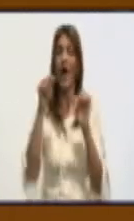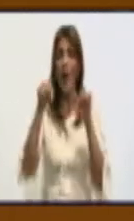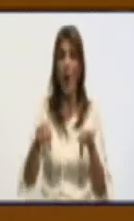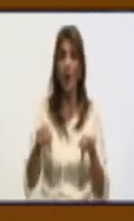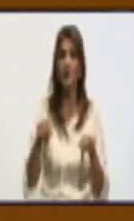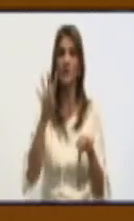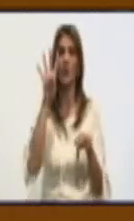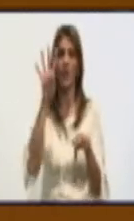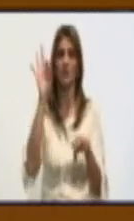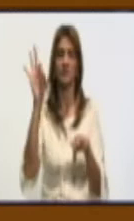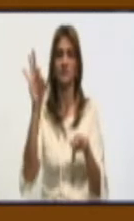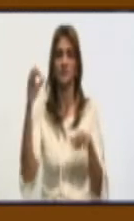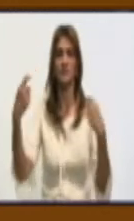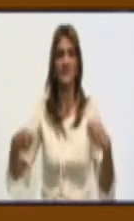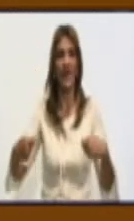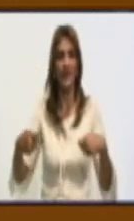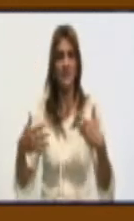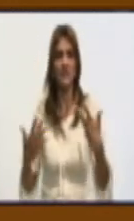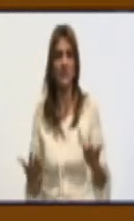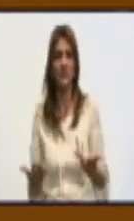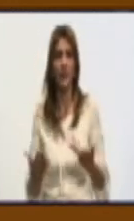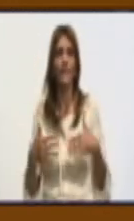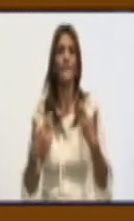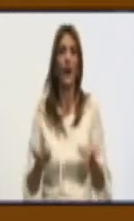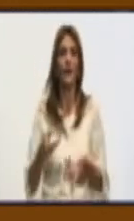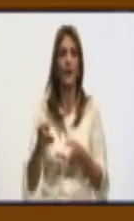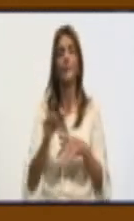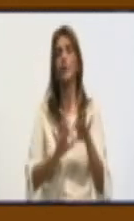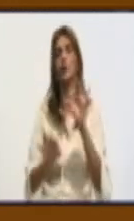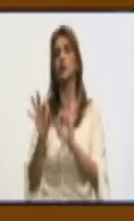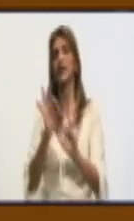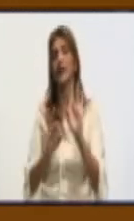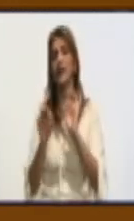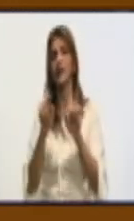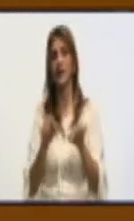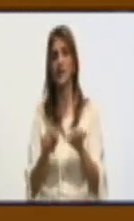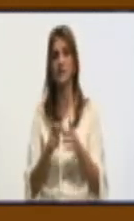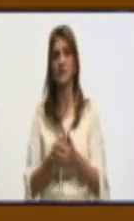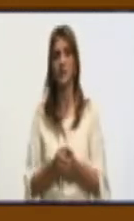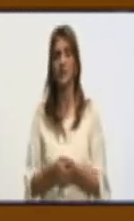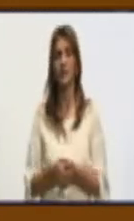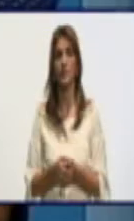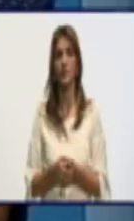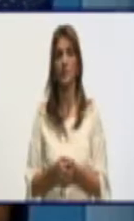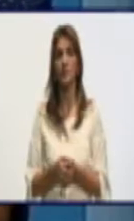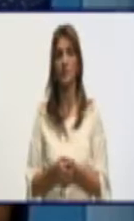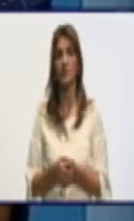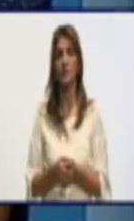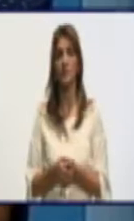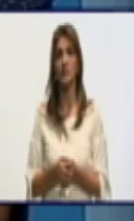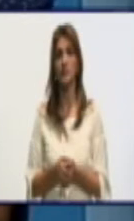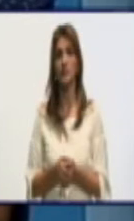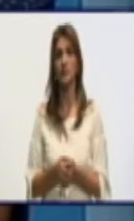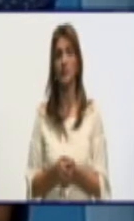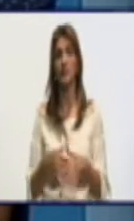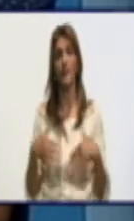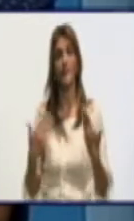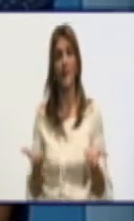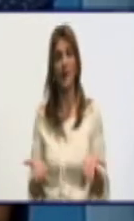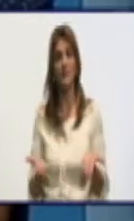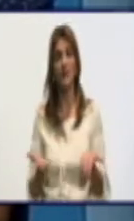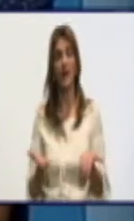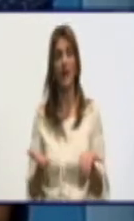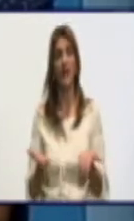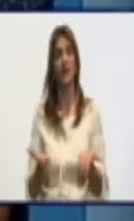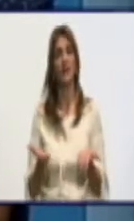ha habido que tomar decisiones para proteger eso. Las primeras decisiones que impactan en el organismo es que los niveles de harina que estaba recibiendo la